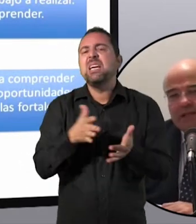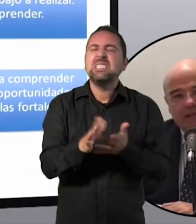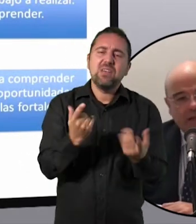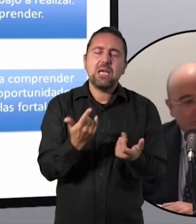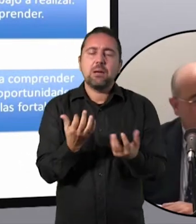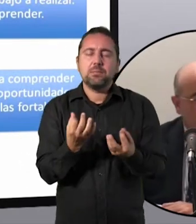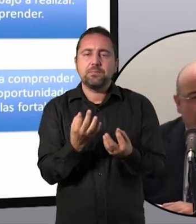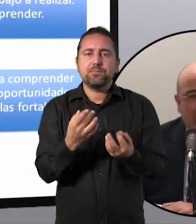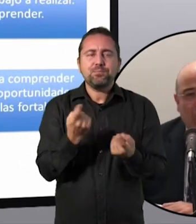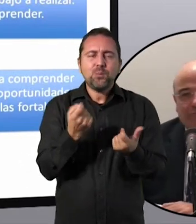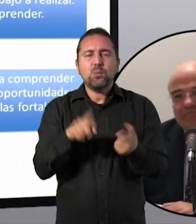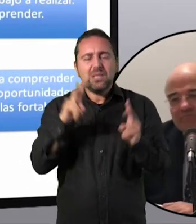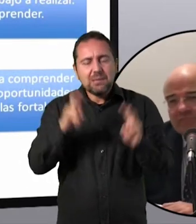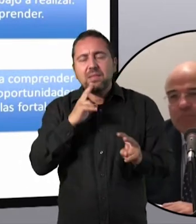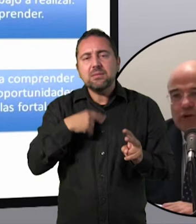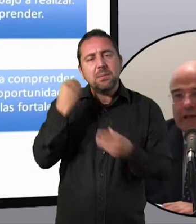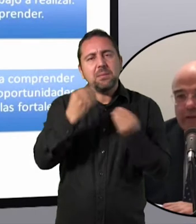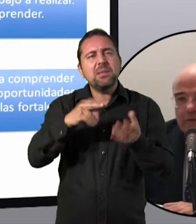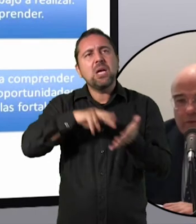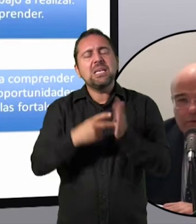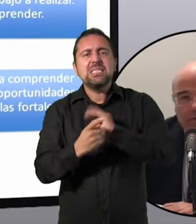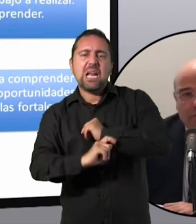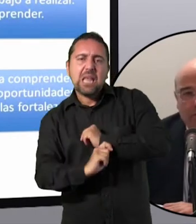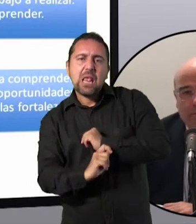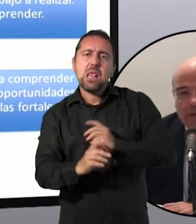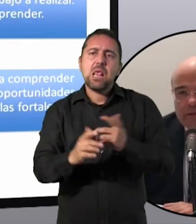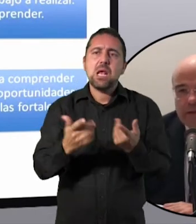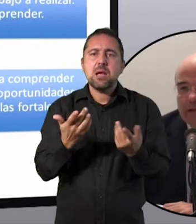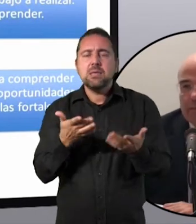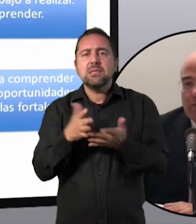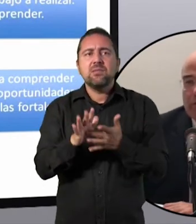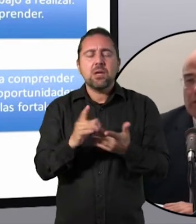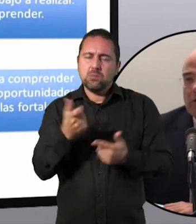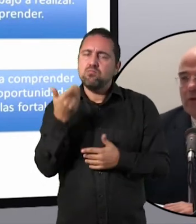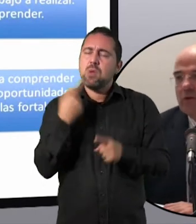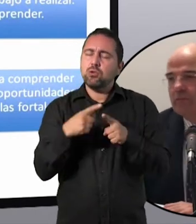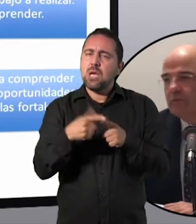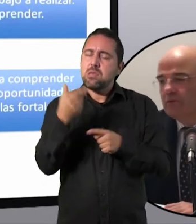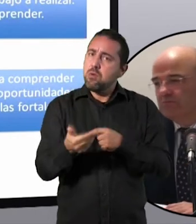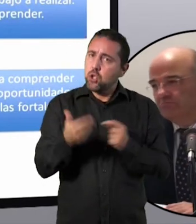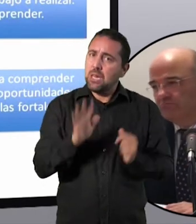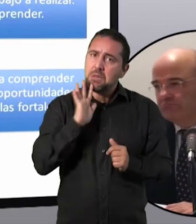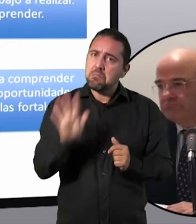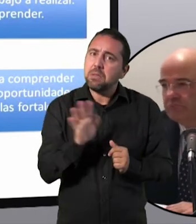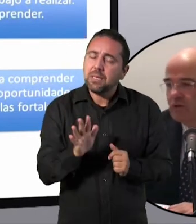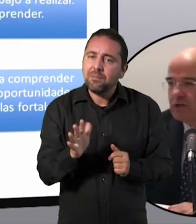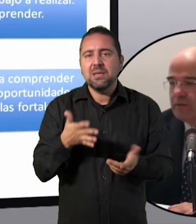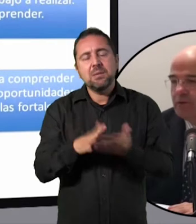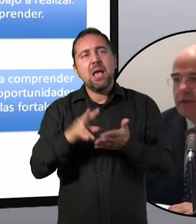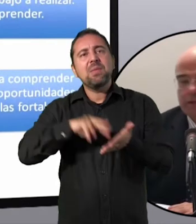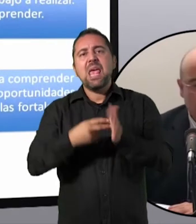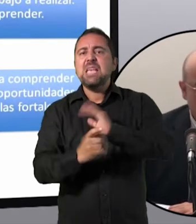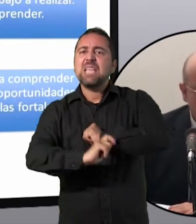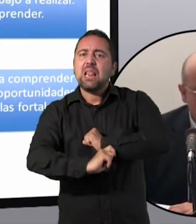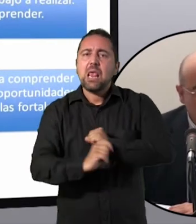de estrategia suena a algo importante. Siempre estrategia va unido al concepto de